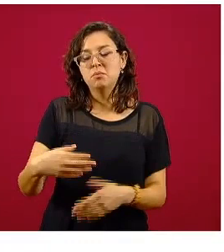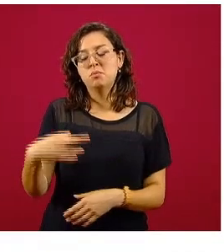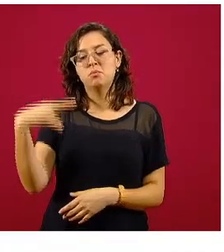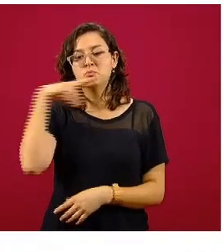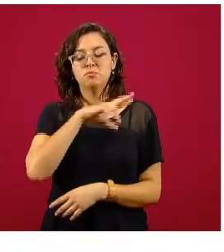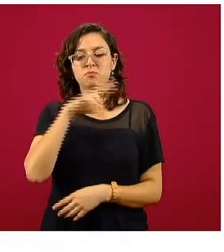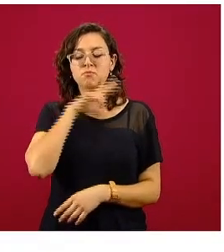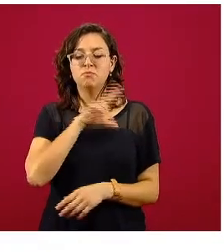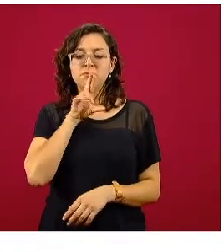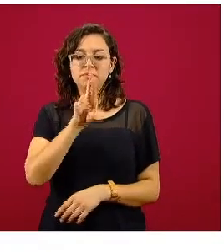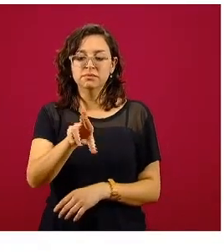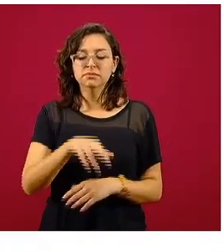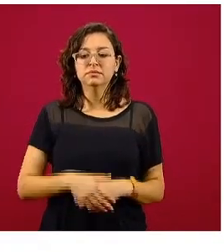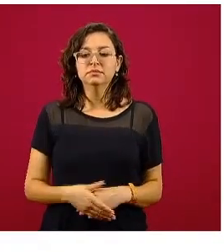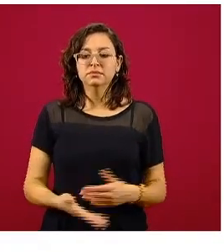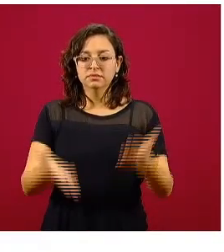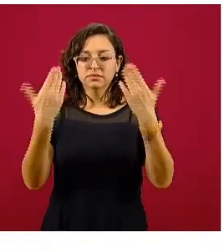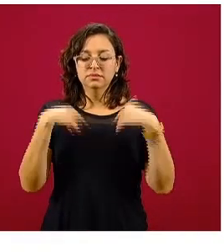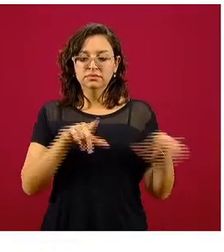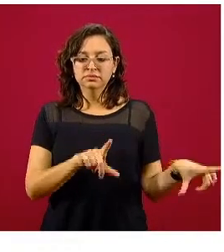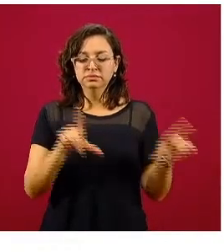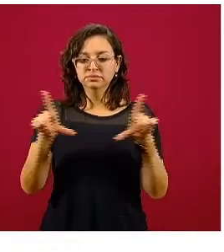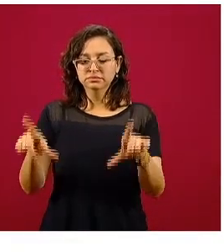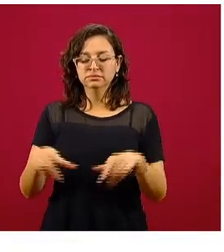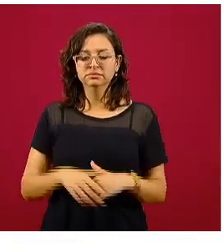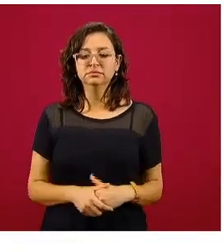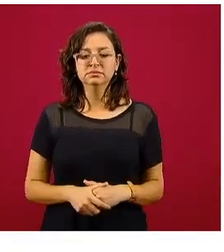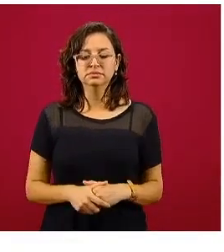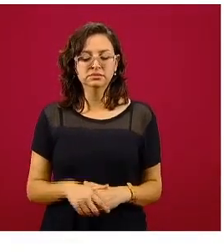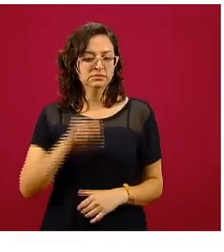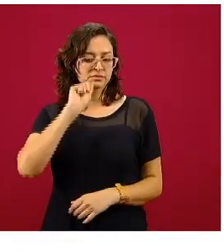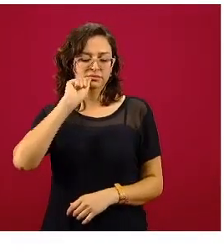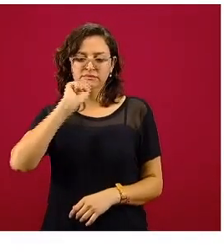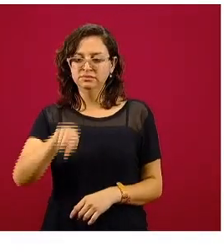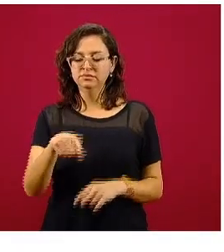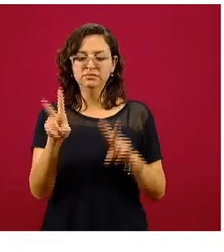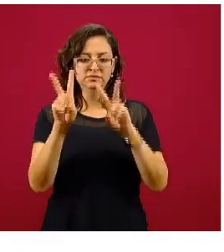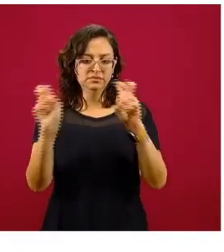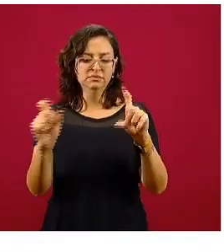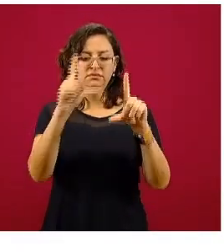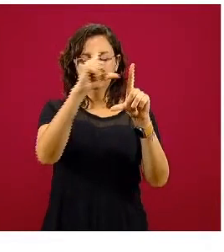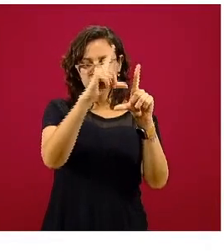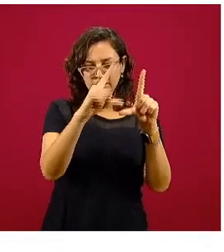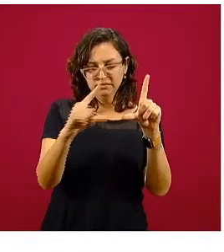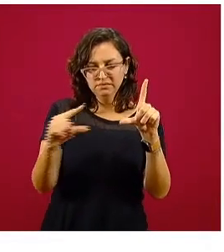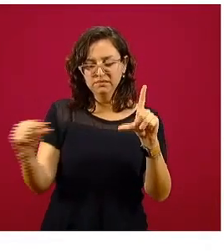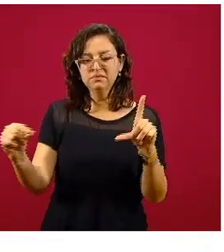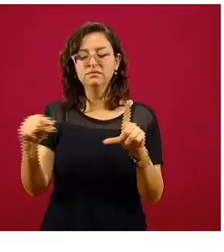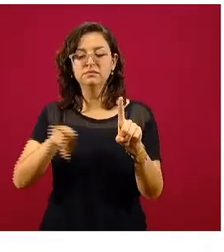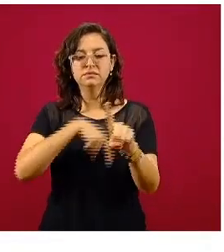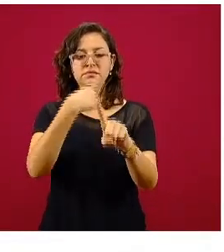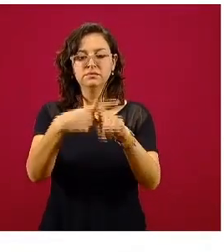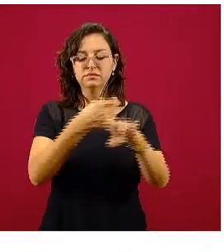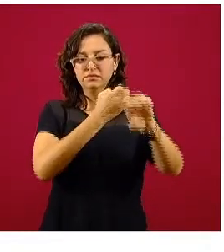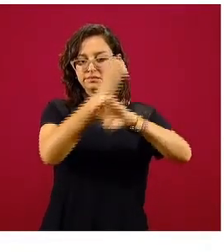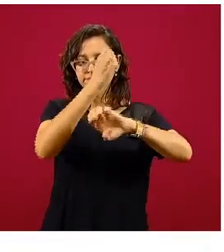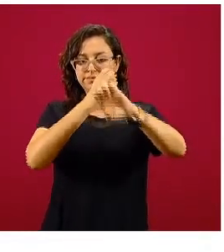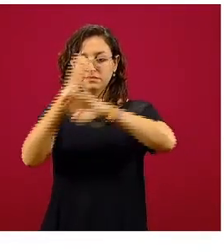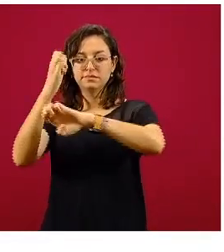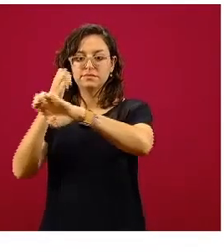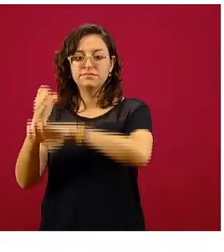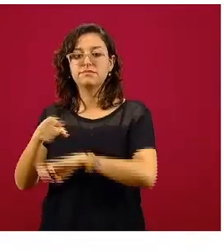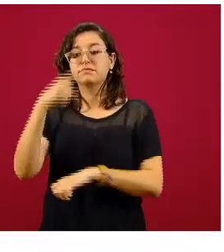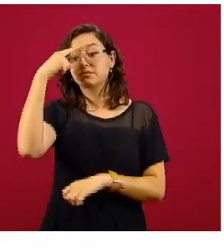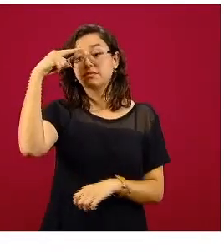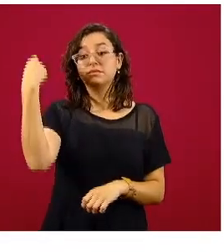días. Veamos la siguiente diapositiva, que es la distribución de las mismas, pero ahora por entidad federativa,